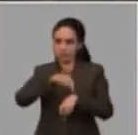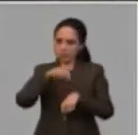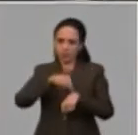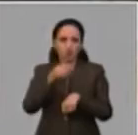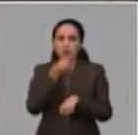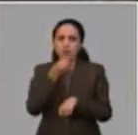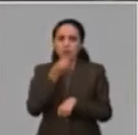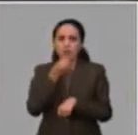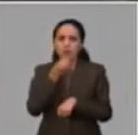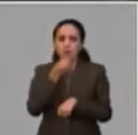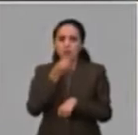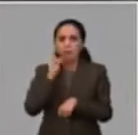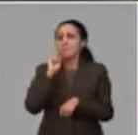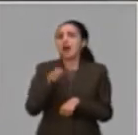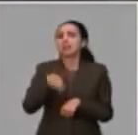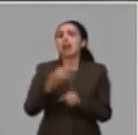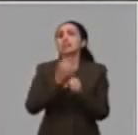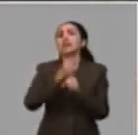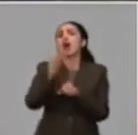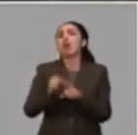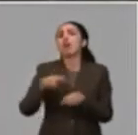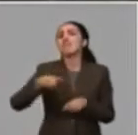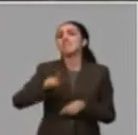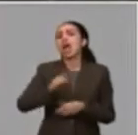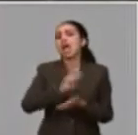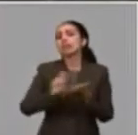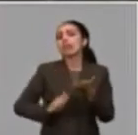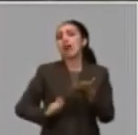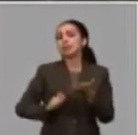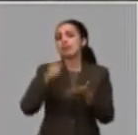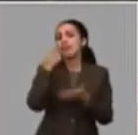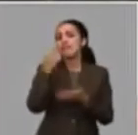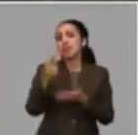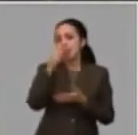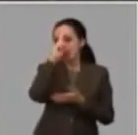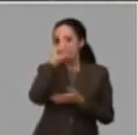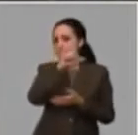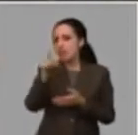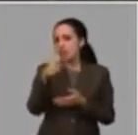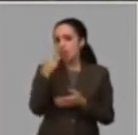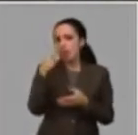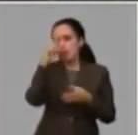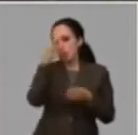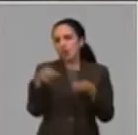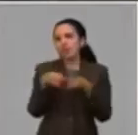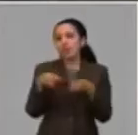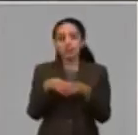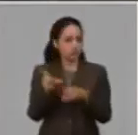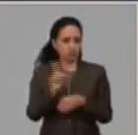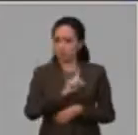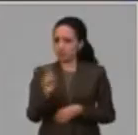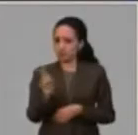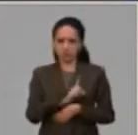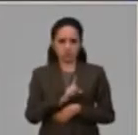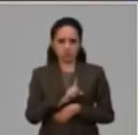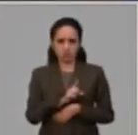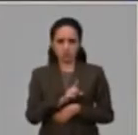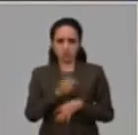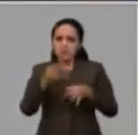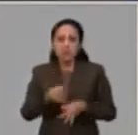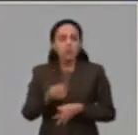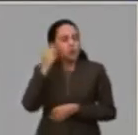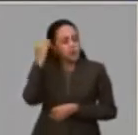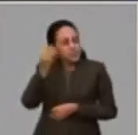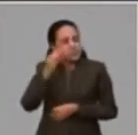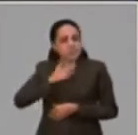trabajadores a que vayan a hacer trámites adicionales de una manera que no se requiere. simplemente racionalidad y sentido común de